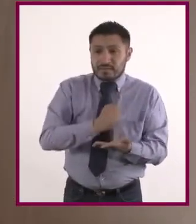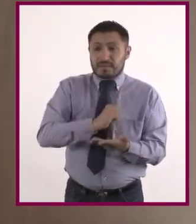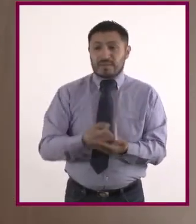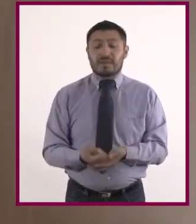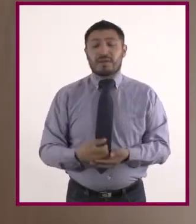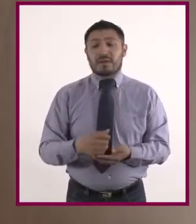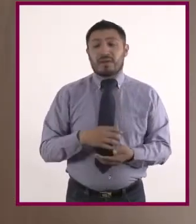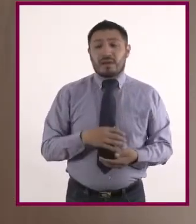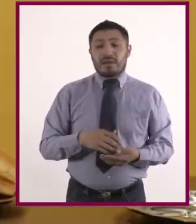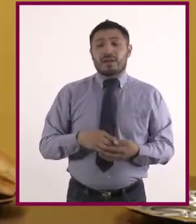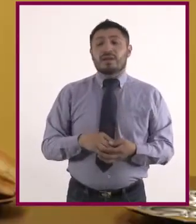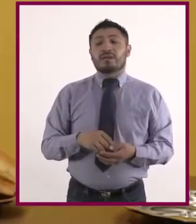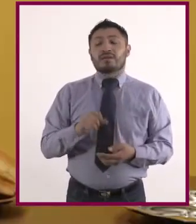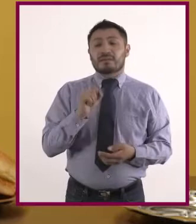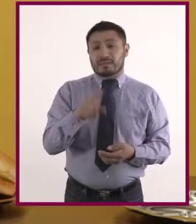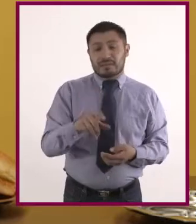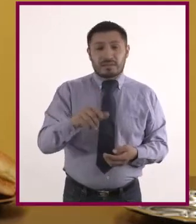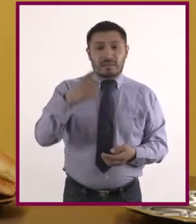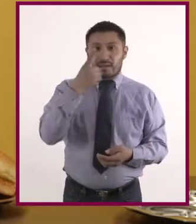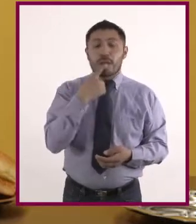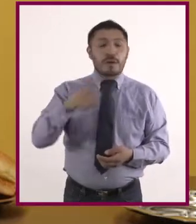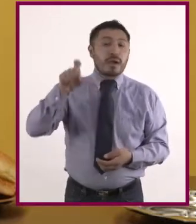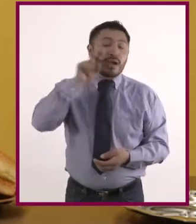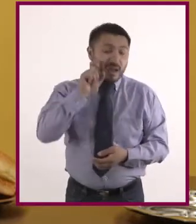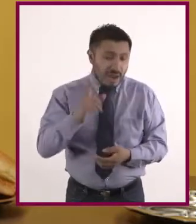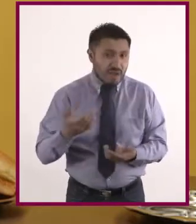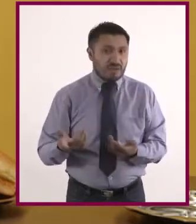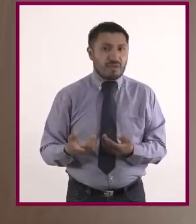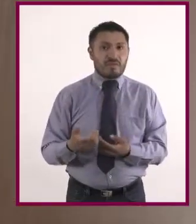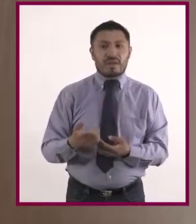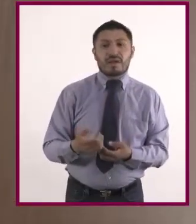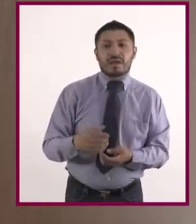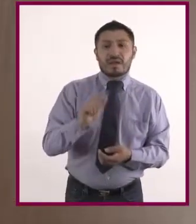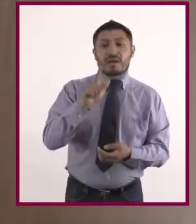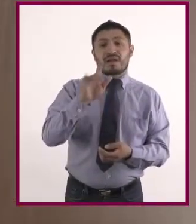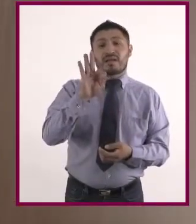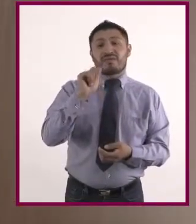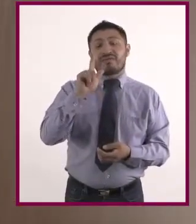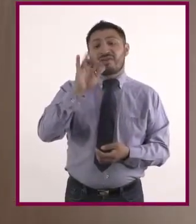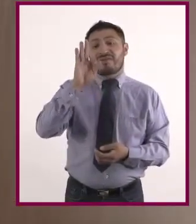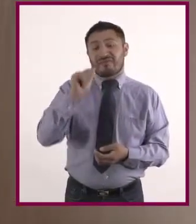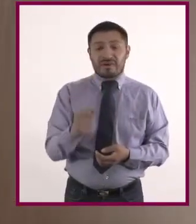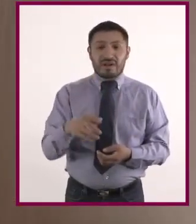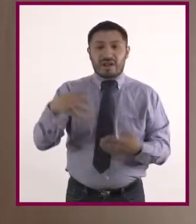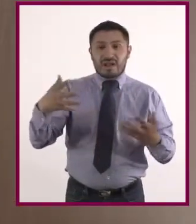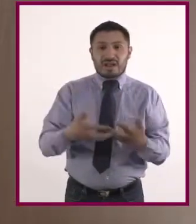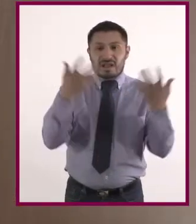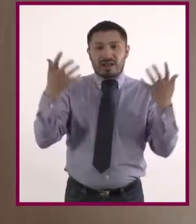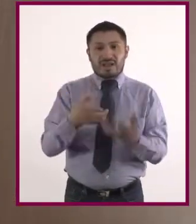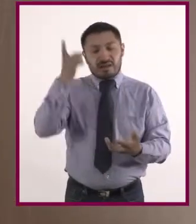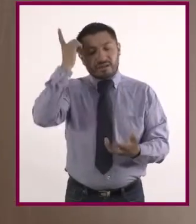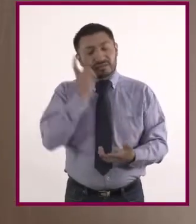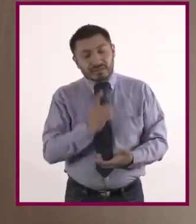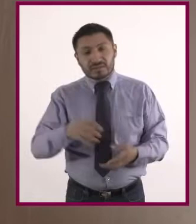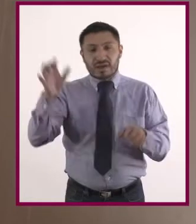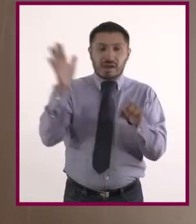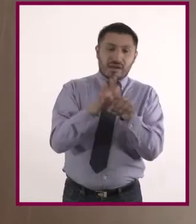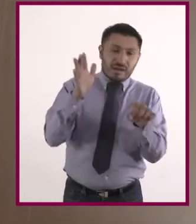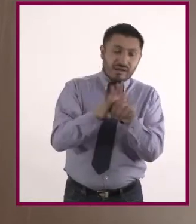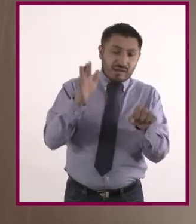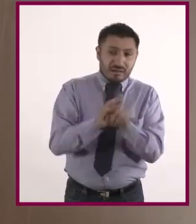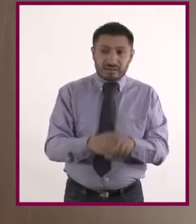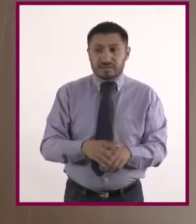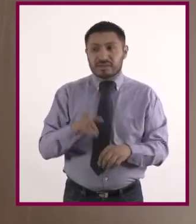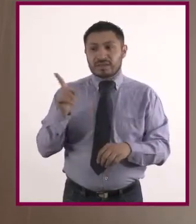armar nuestra hamburguesa, que es jitomate, que es alfalfa, lechuga y hasta un poquito de ketchup. también tenemos aquí